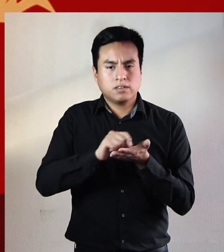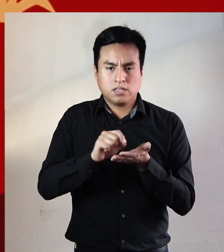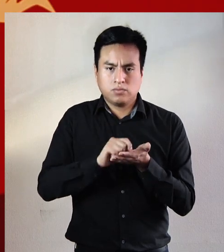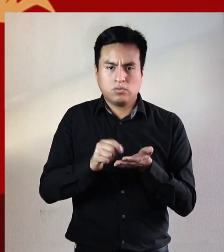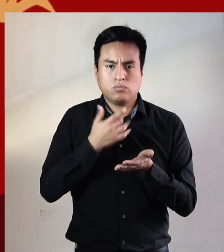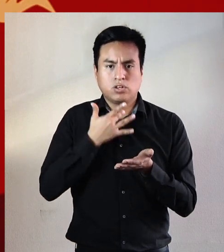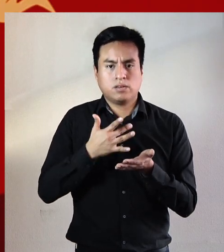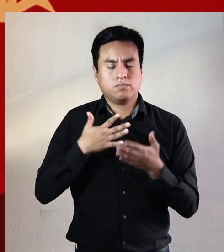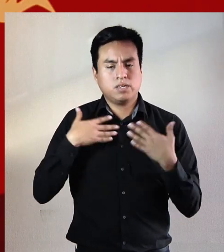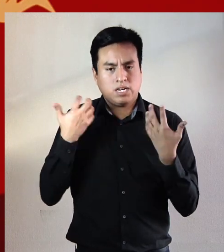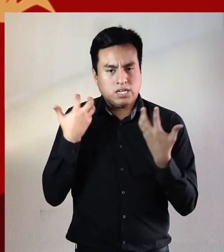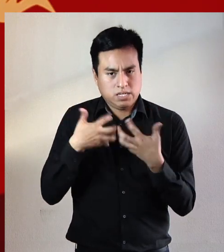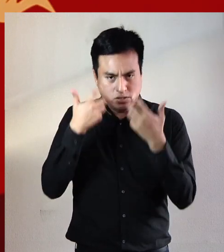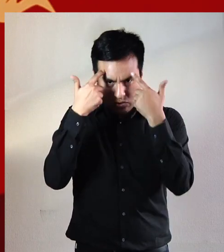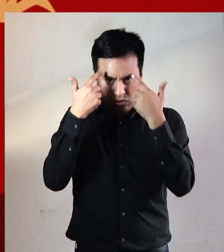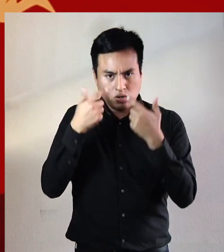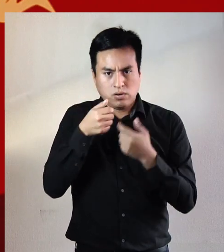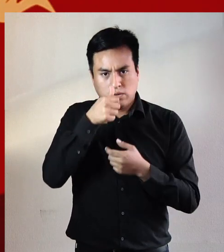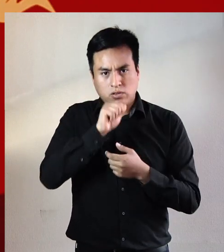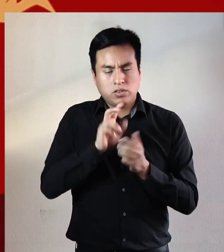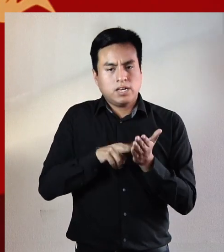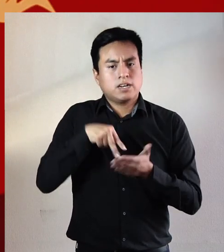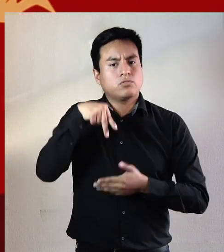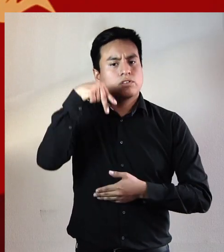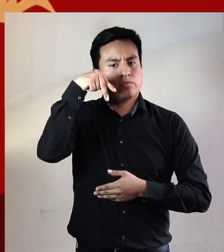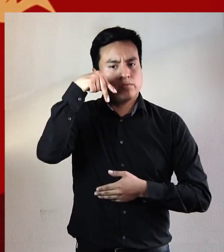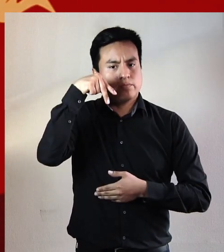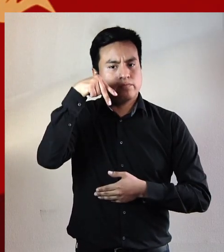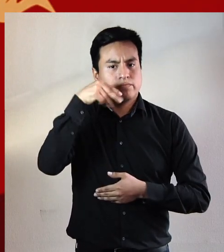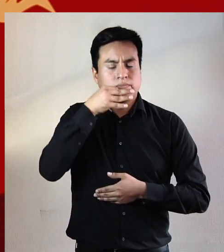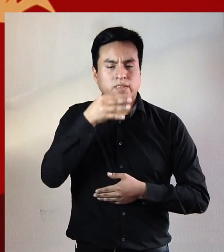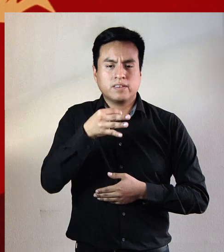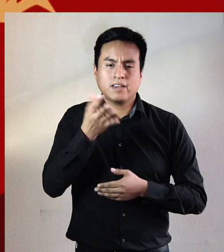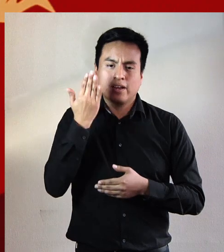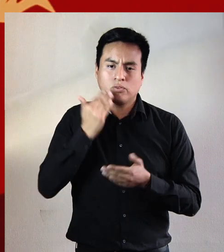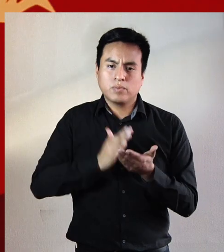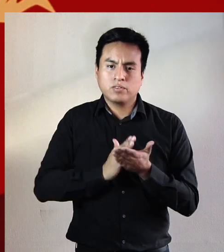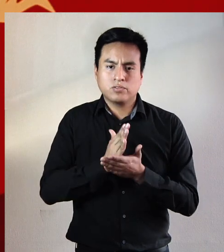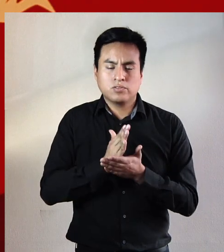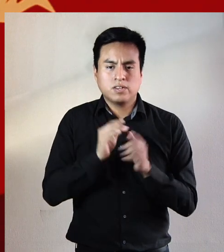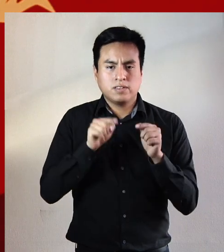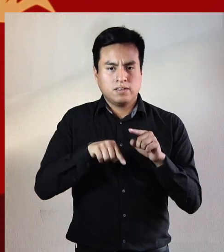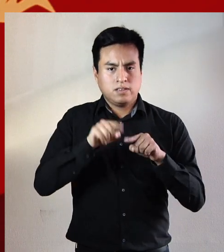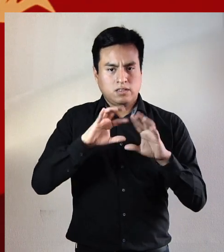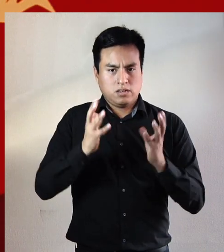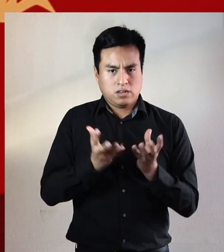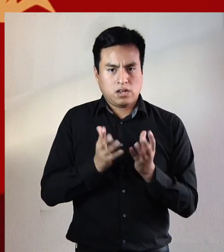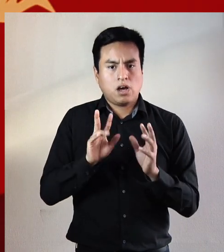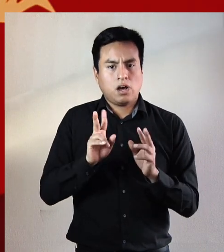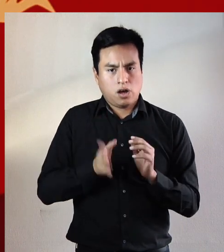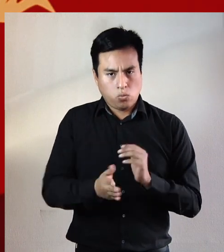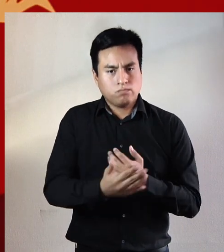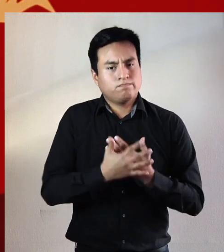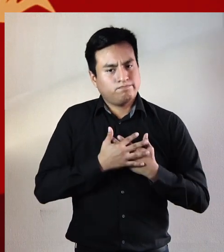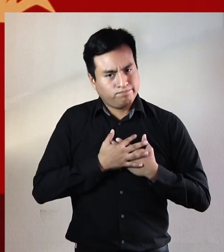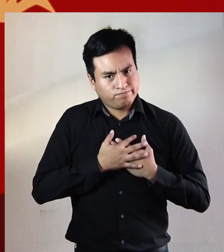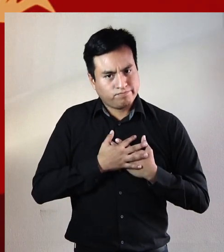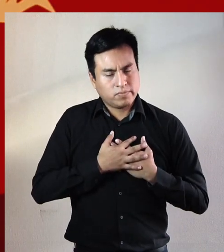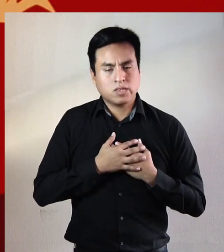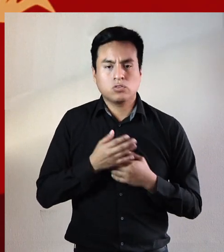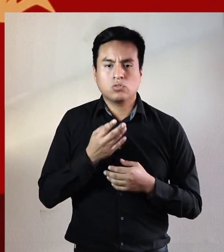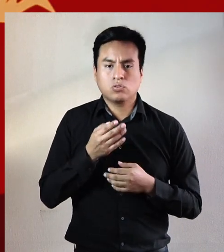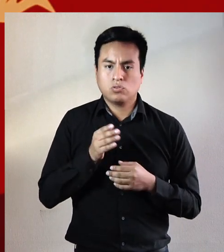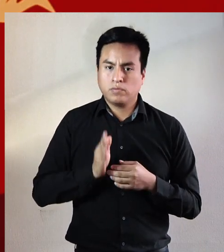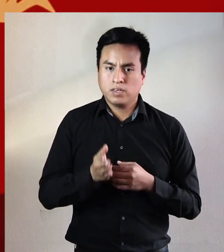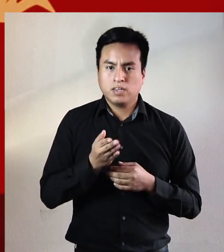escribo porque es mi ejercicio privado de resurrección decía al comienzo que esta tierra aún nos quiere